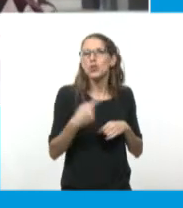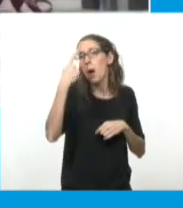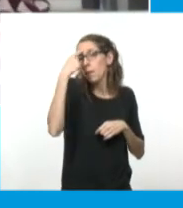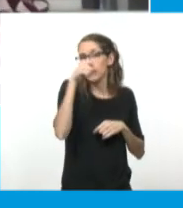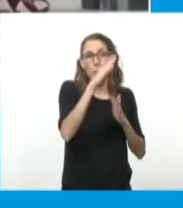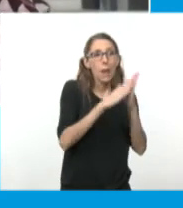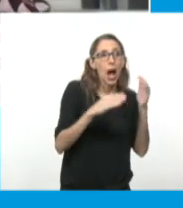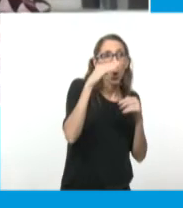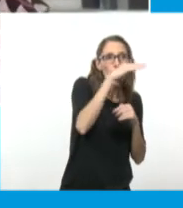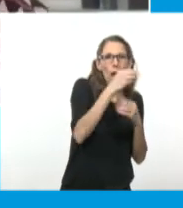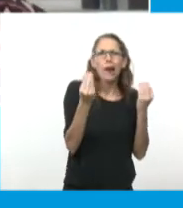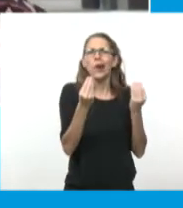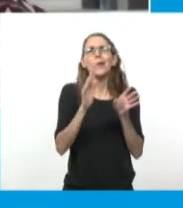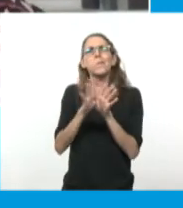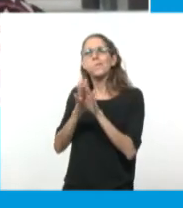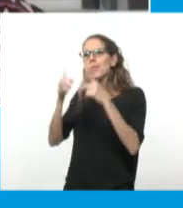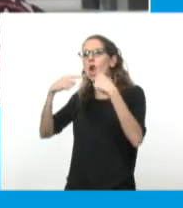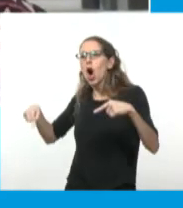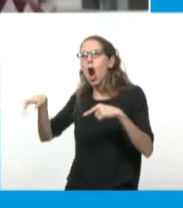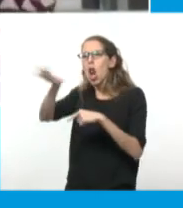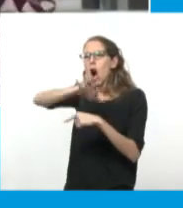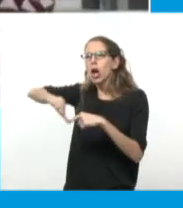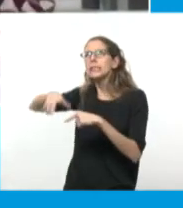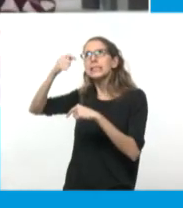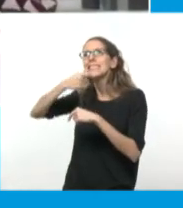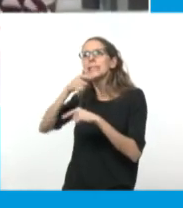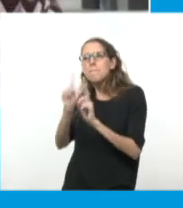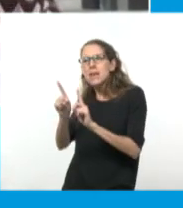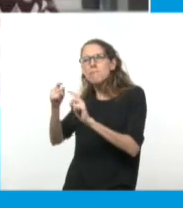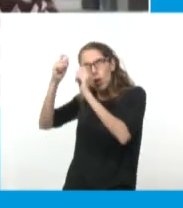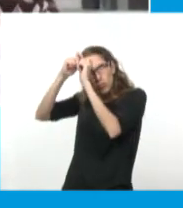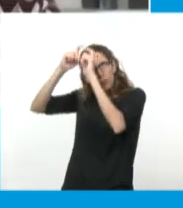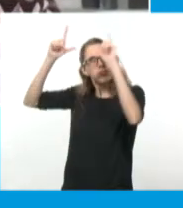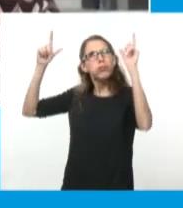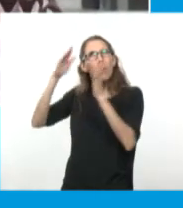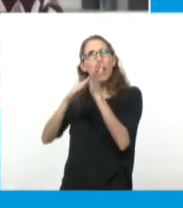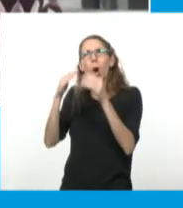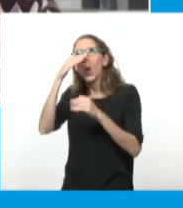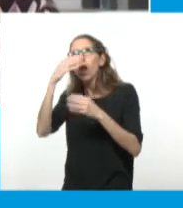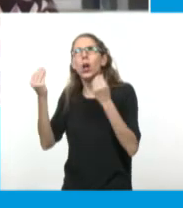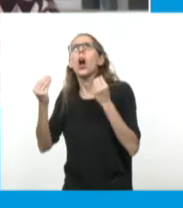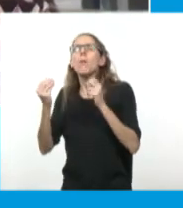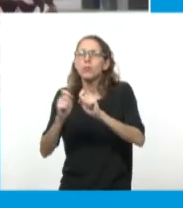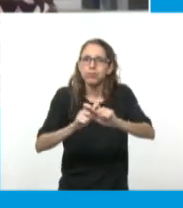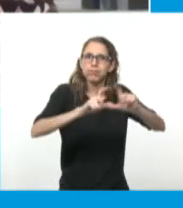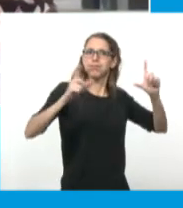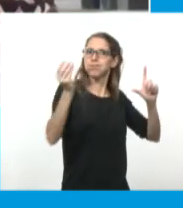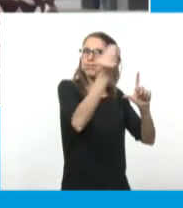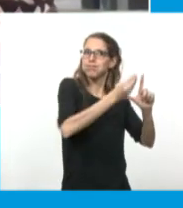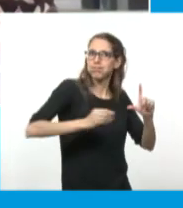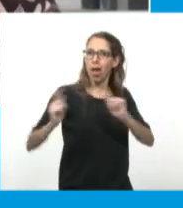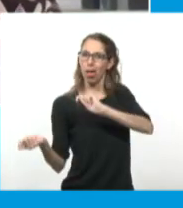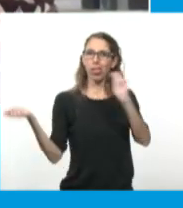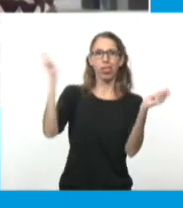esos valores cromáticos. Y la elección es, o sea, es esa, creo que por un tema de